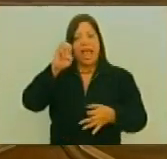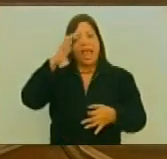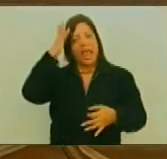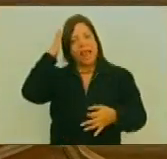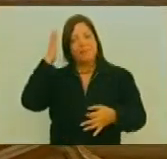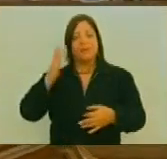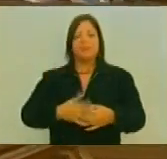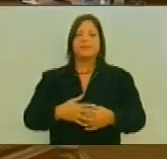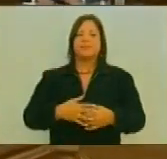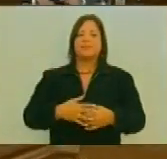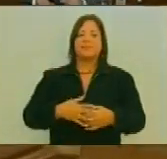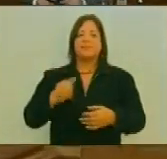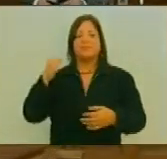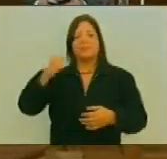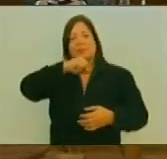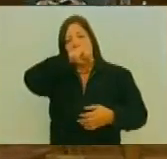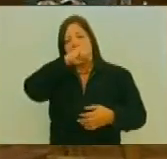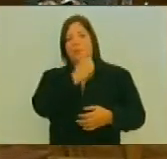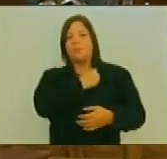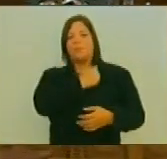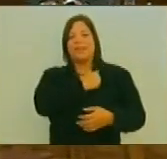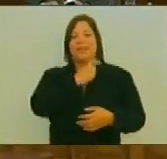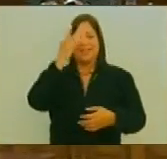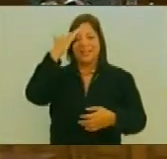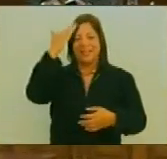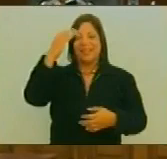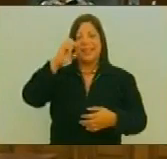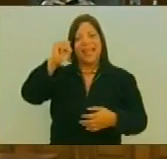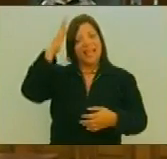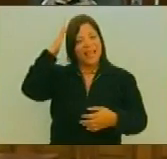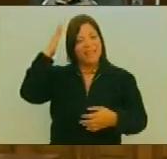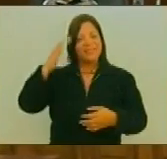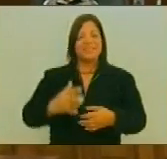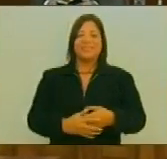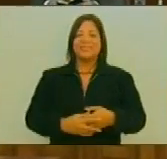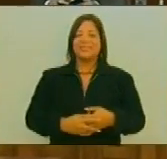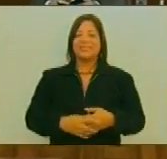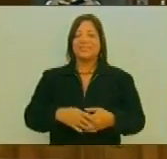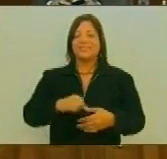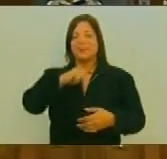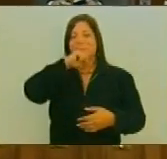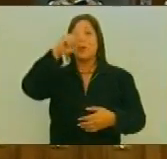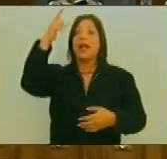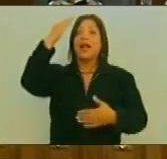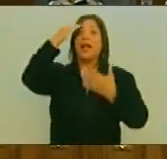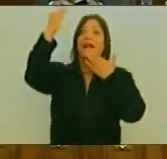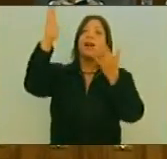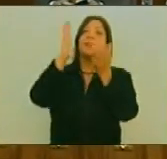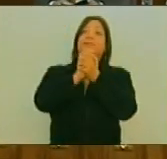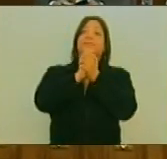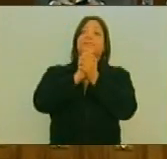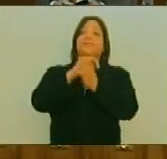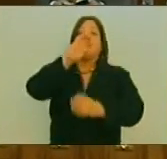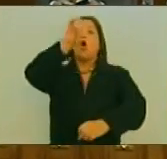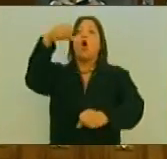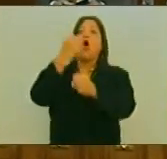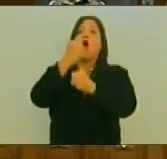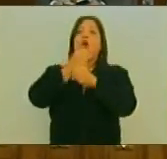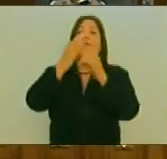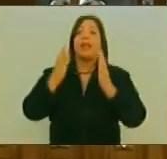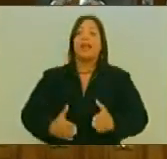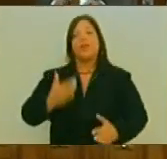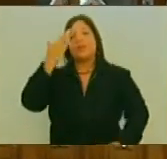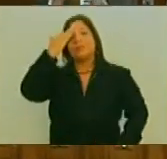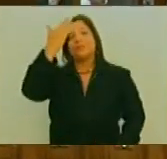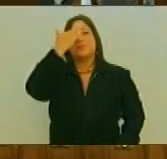Y mi pana Elvia Moroso Mis Colegas Obreros Trabajadores